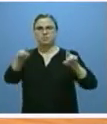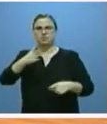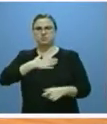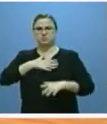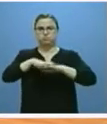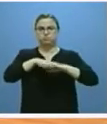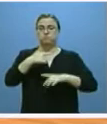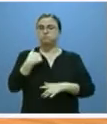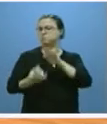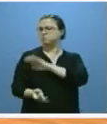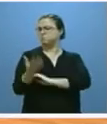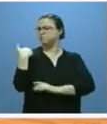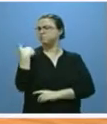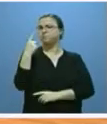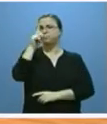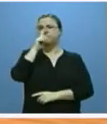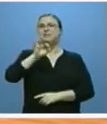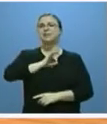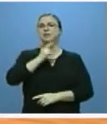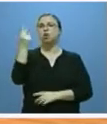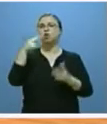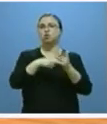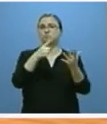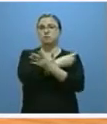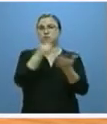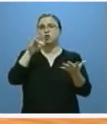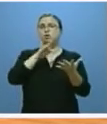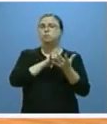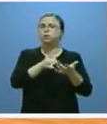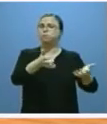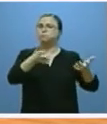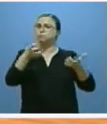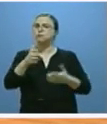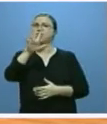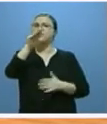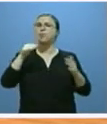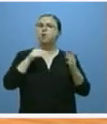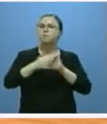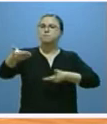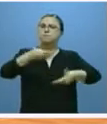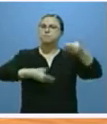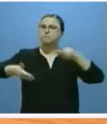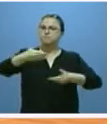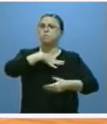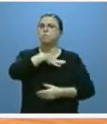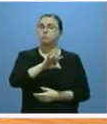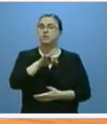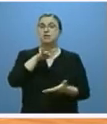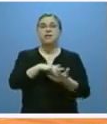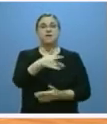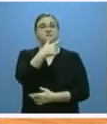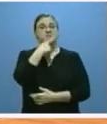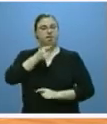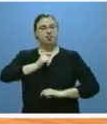Desde su creación en enero de 2016 ha resuelto favorablemente más de 5.000 solicitudes facilitando